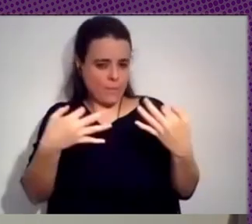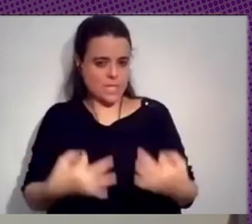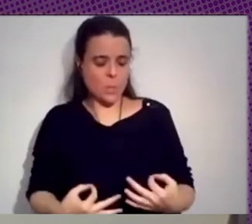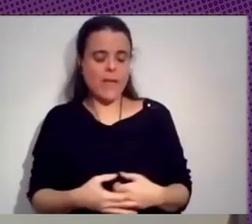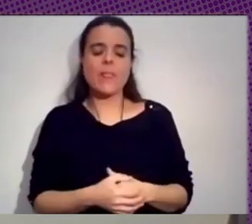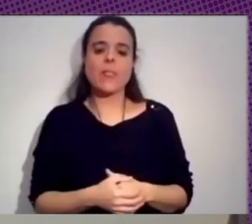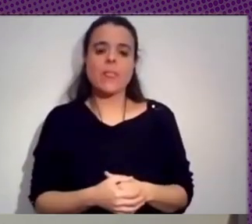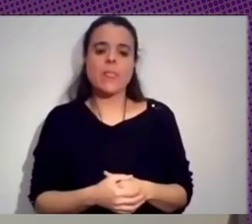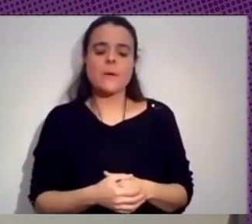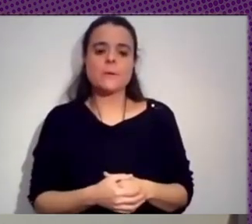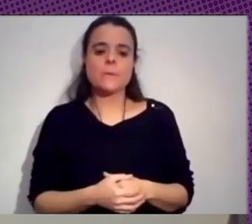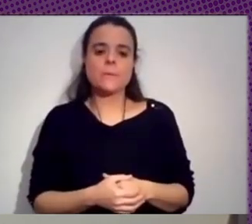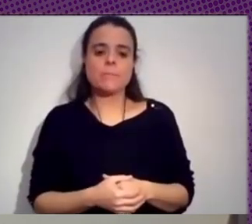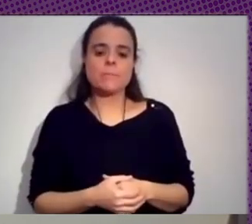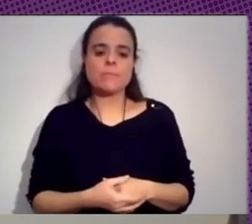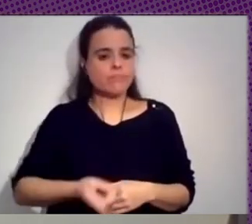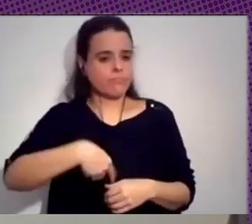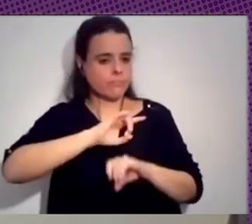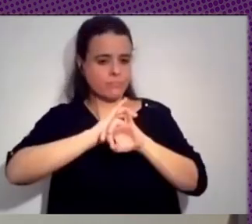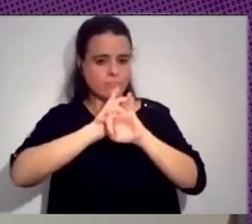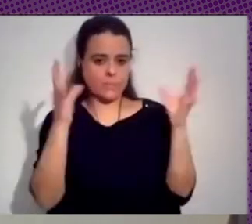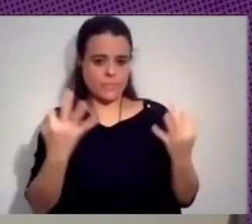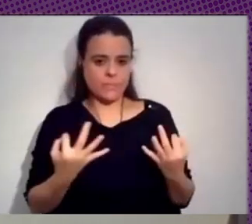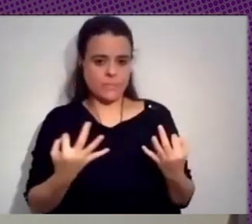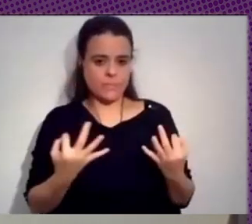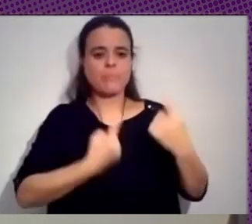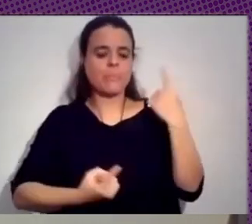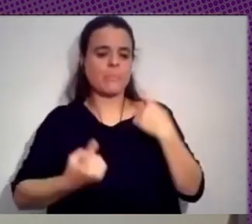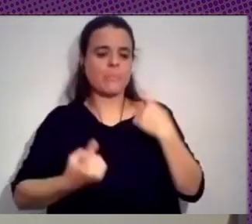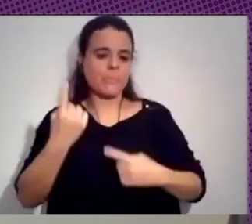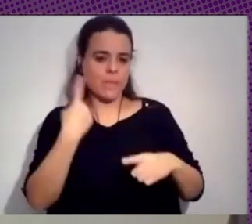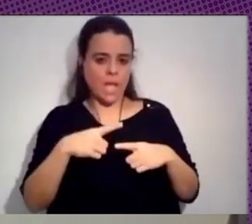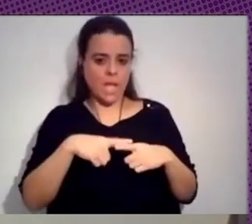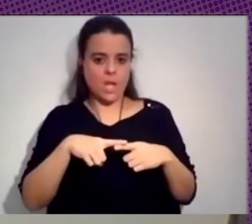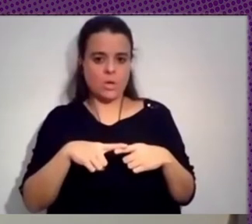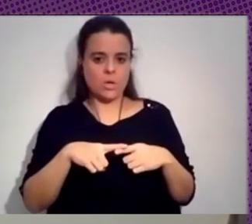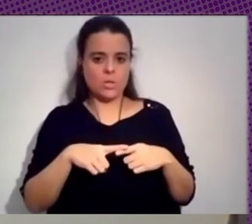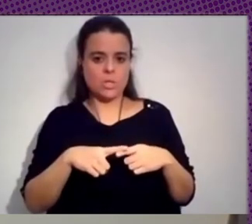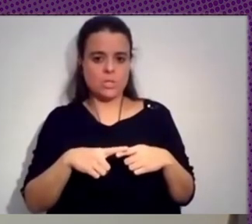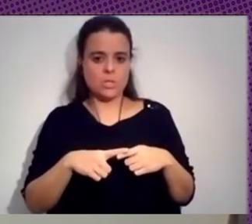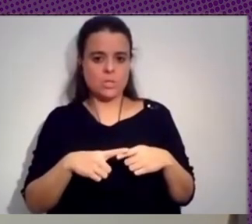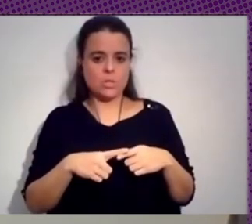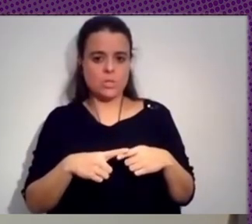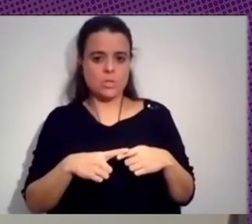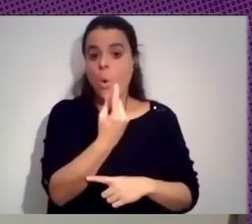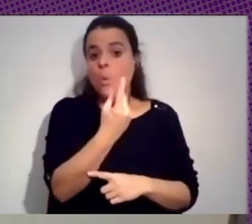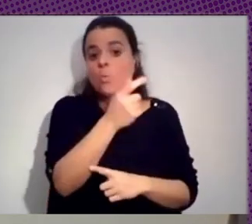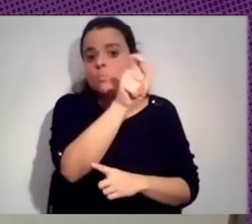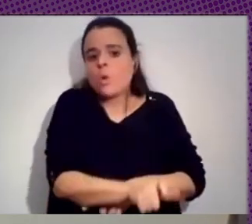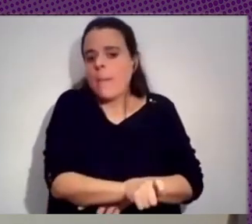de forma lineal, es que hay determinadas cosas que un actor, alguien que se dedique a hacer, por ejemplo, una campaña de desinformación,